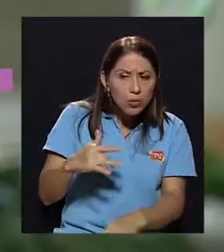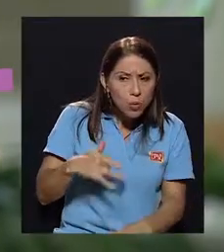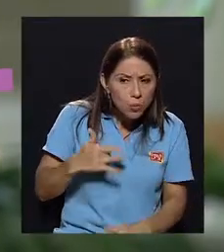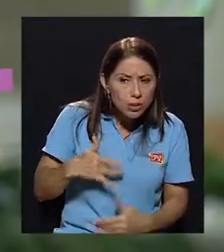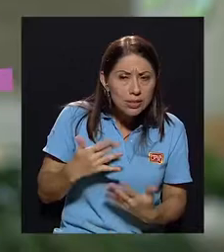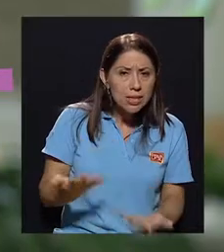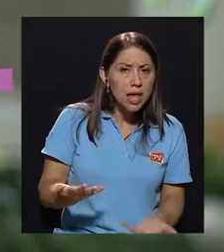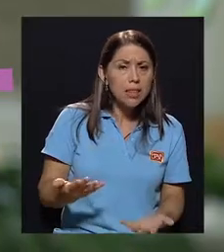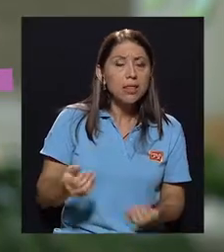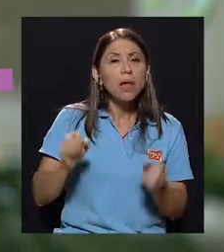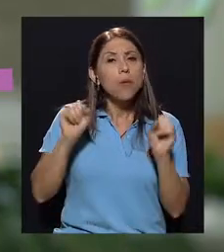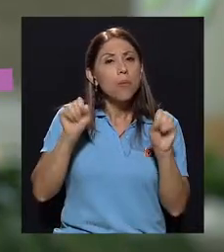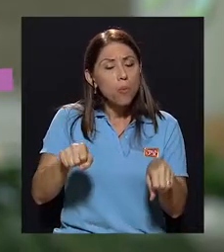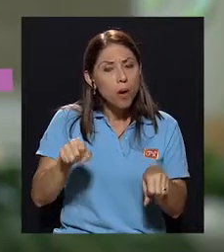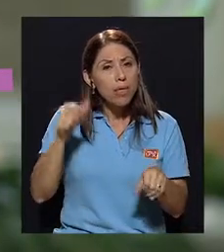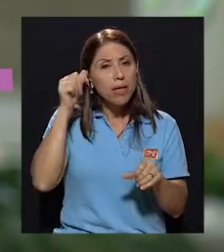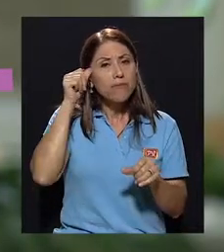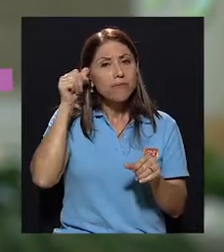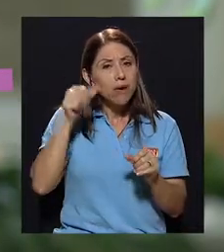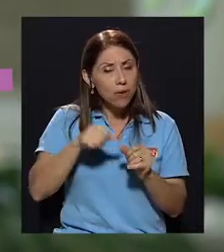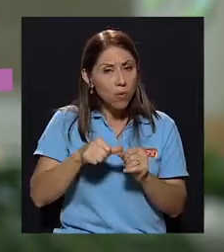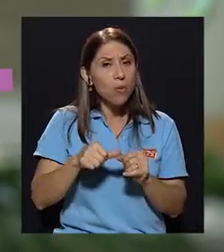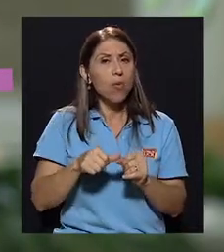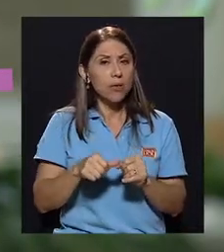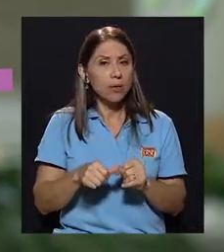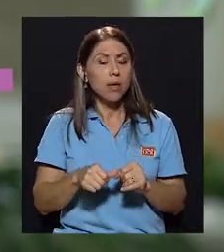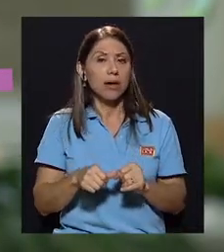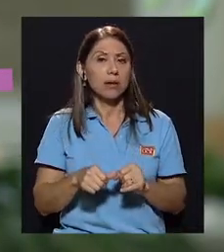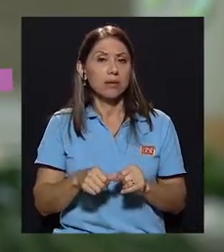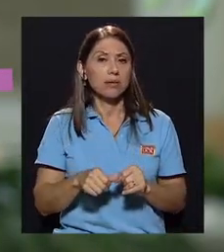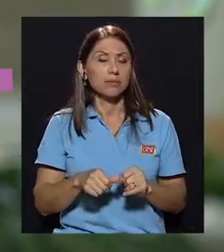se siente, a recordar incluso